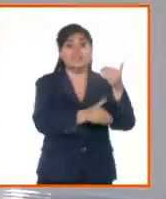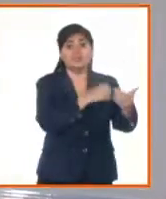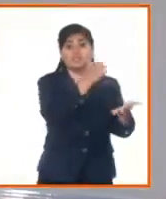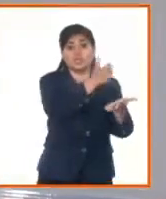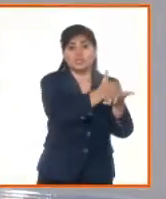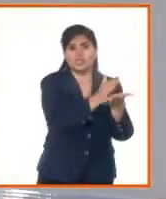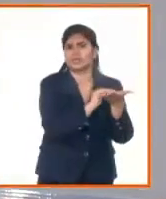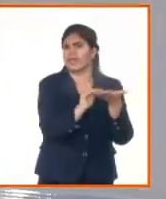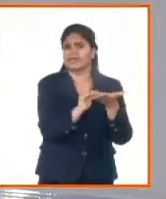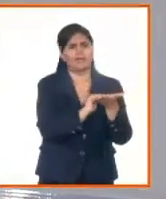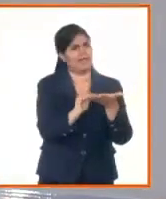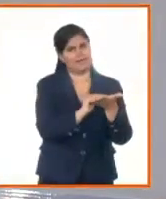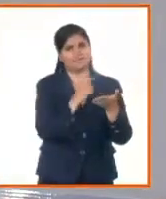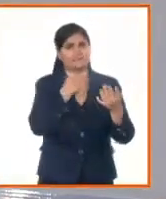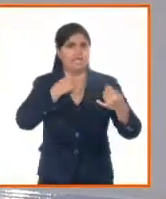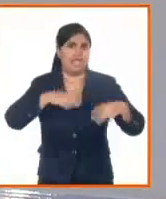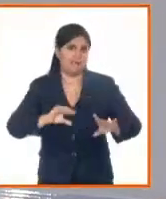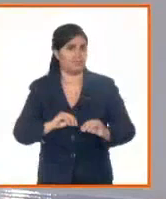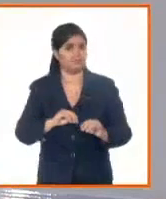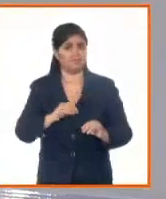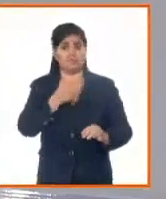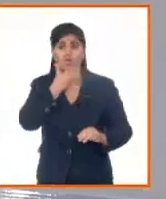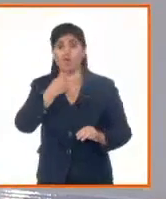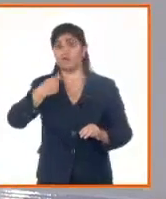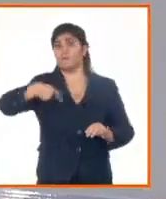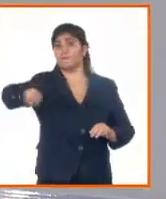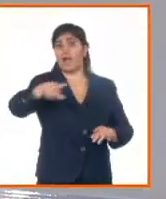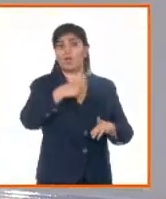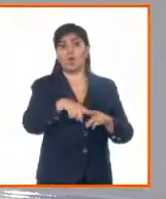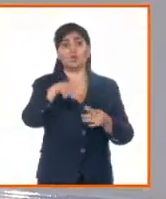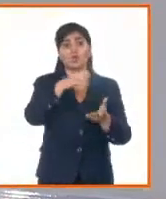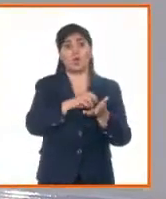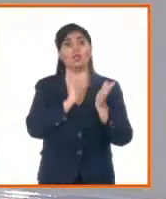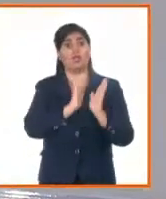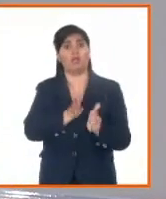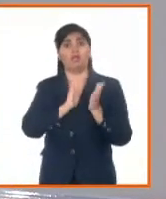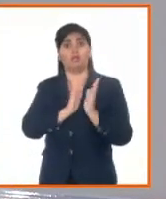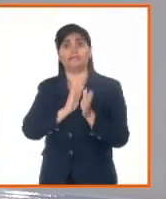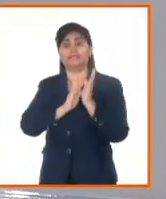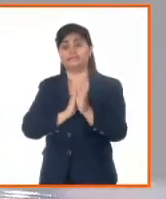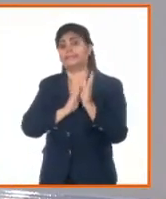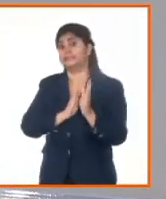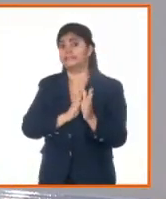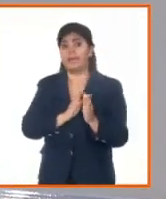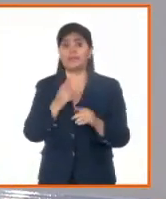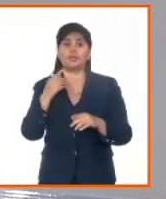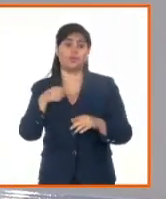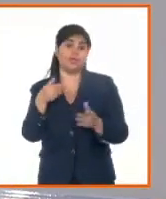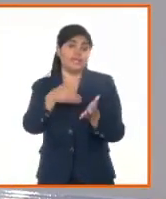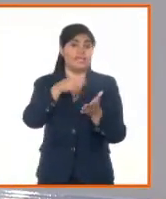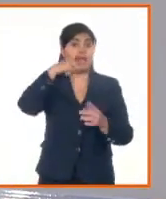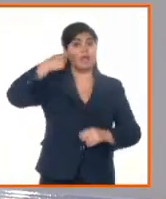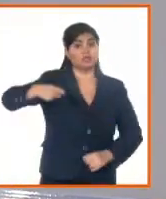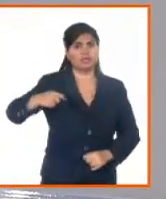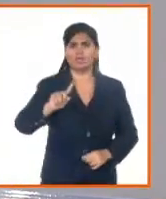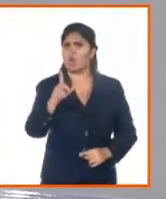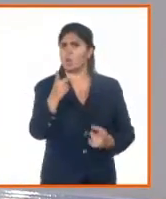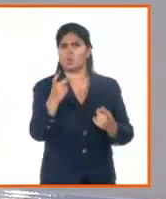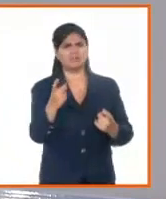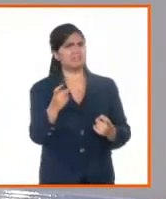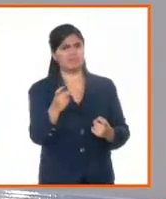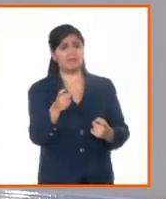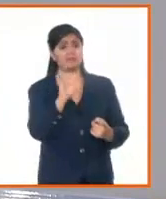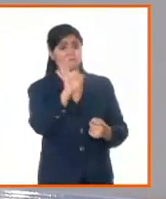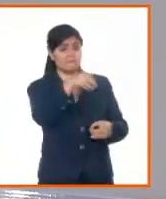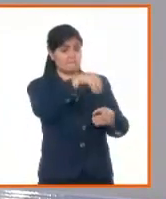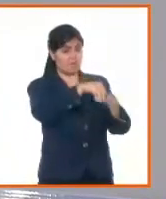porque no tienen que salir del marco de la universidad a ir a hacer una columna a una notaría. Pero también incluso que